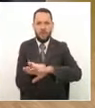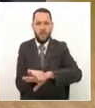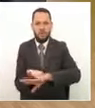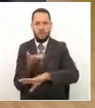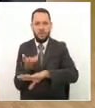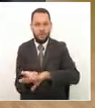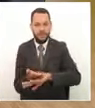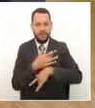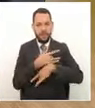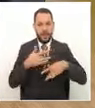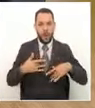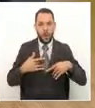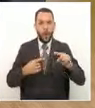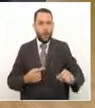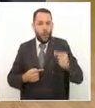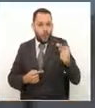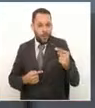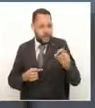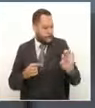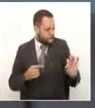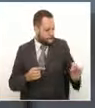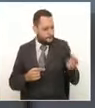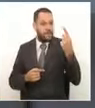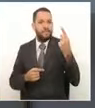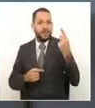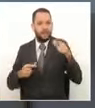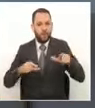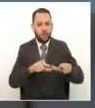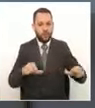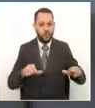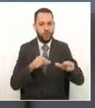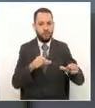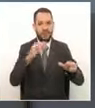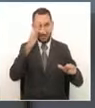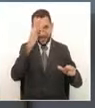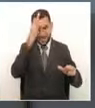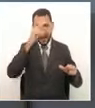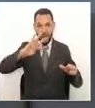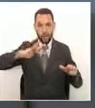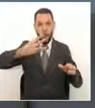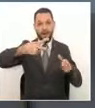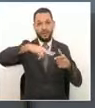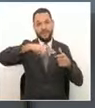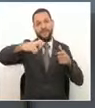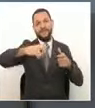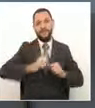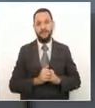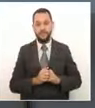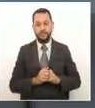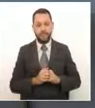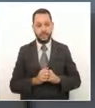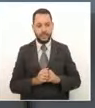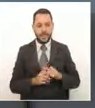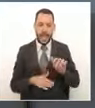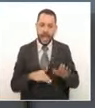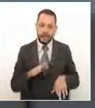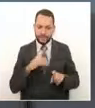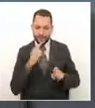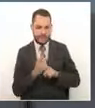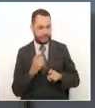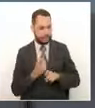y una de esas era un hospital en ese momento de alta complejidad o de cuarto nivel que se veía muy difícil de